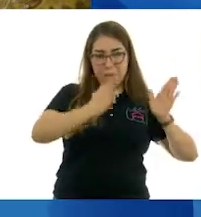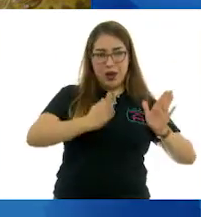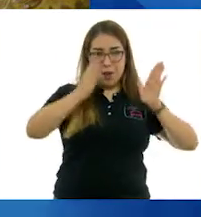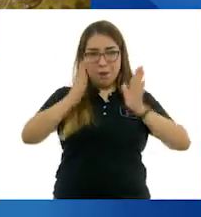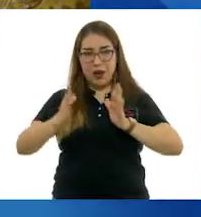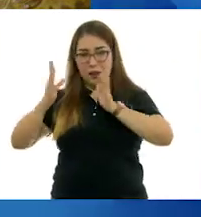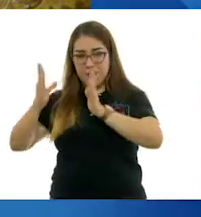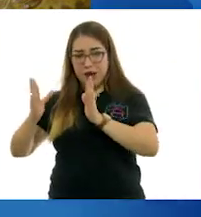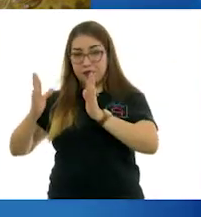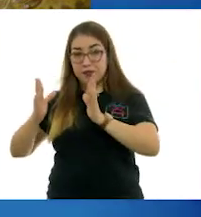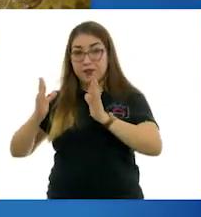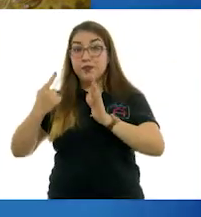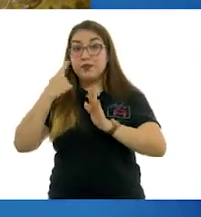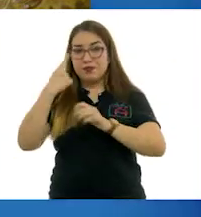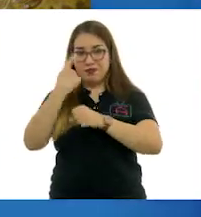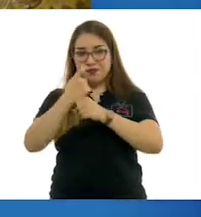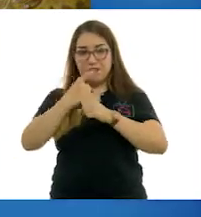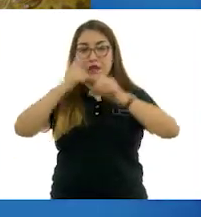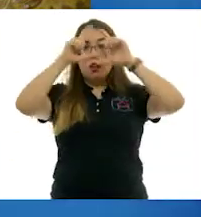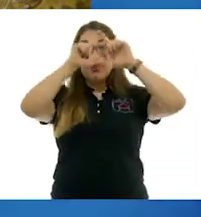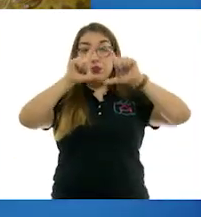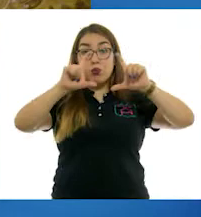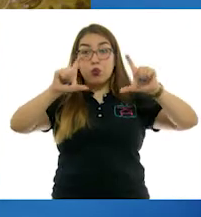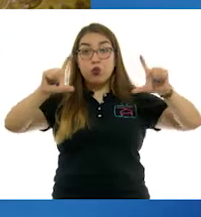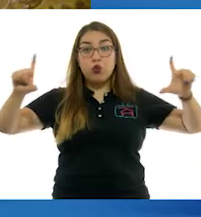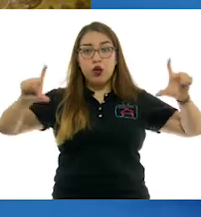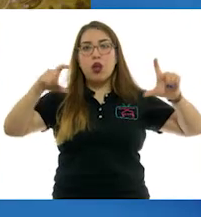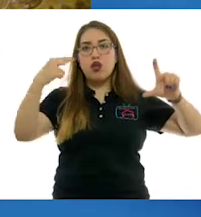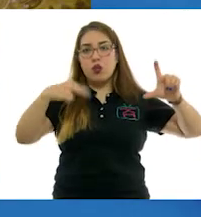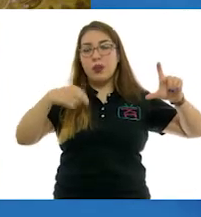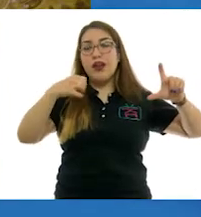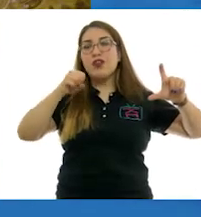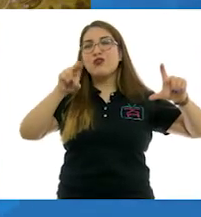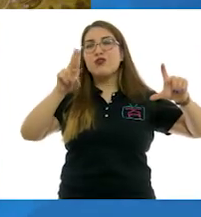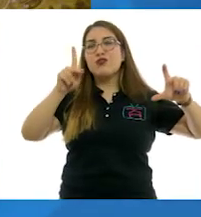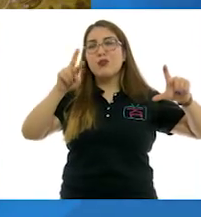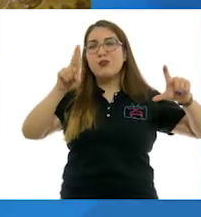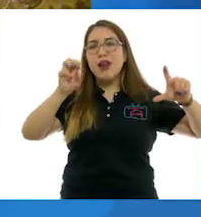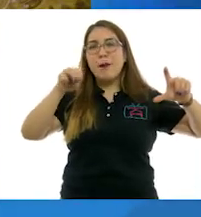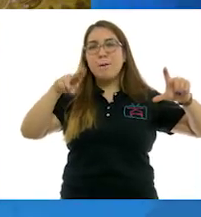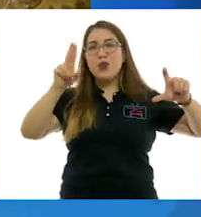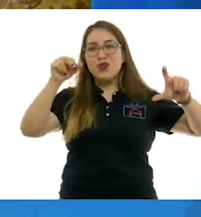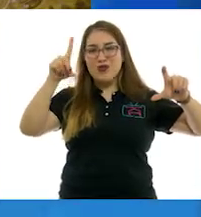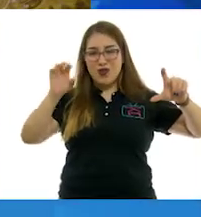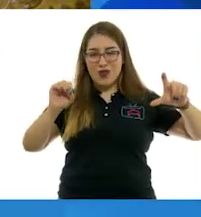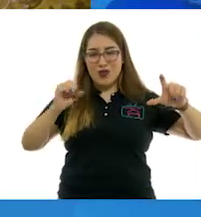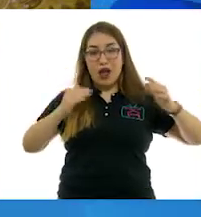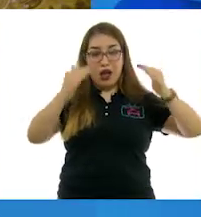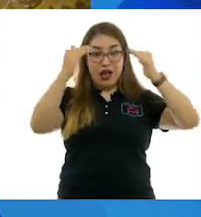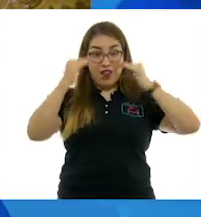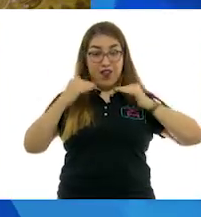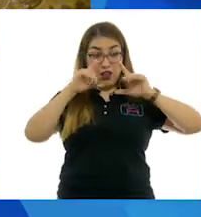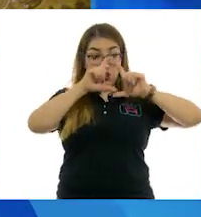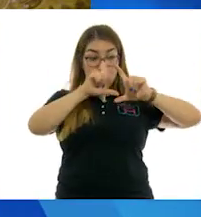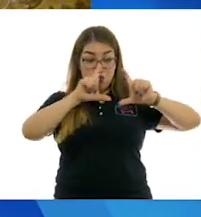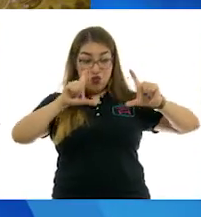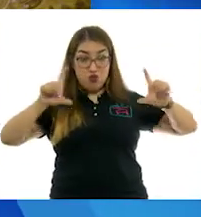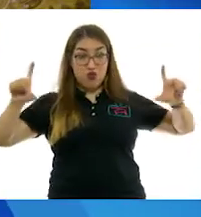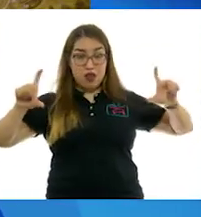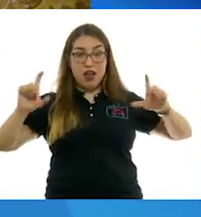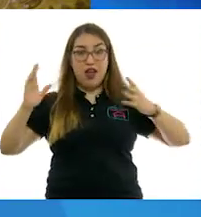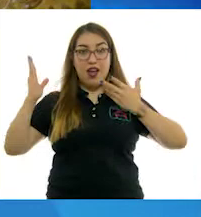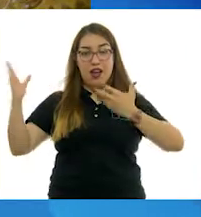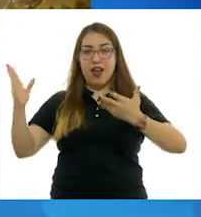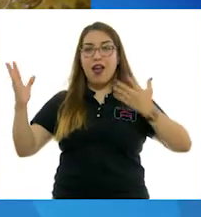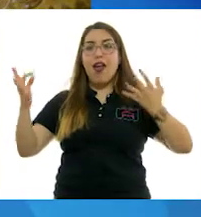superior tenemos al supramundo. Y en la parte central o en el medio tenemos a la